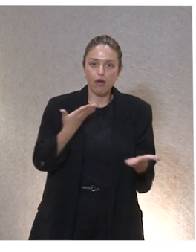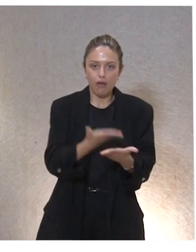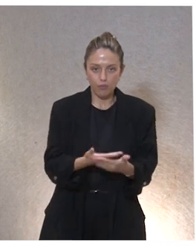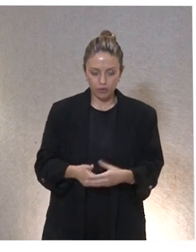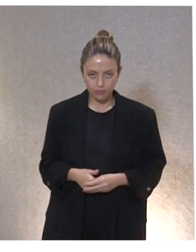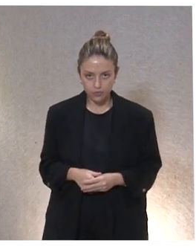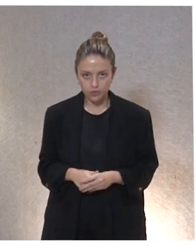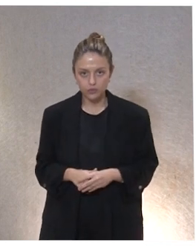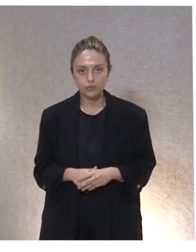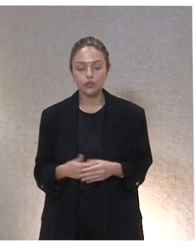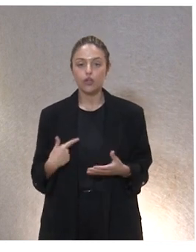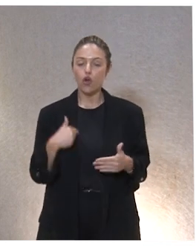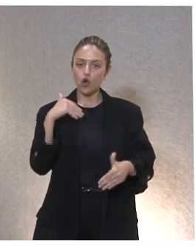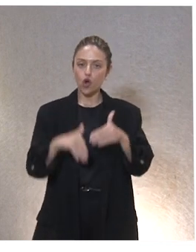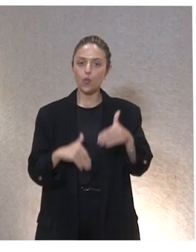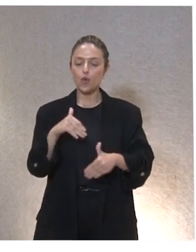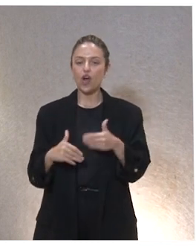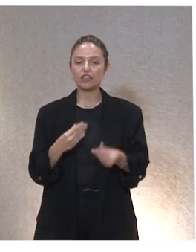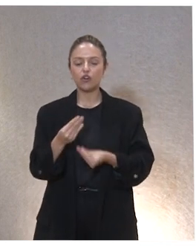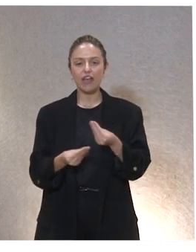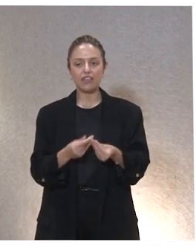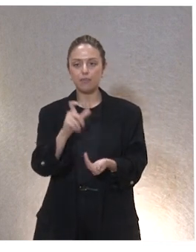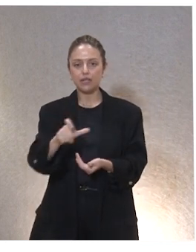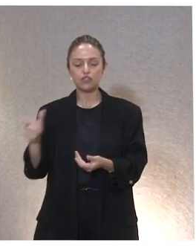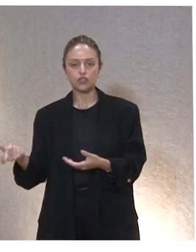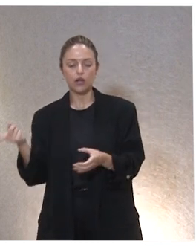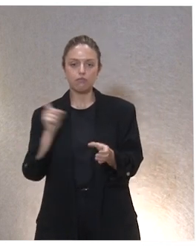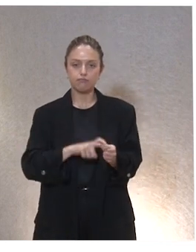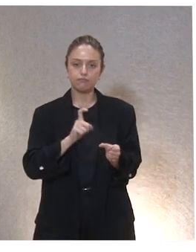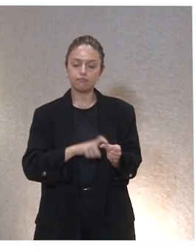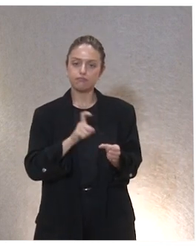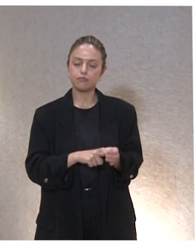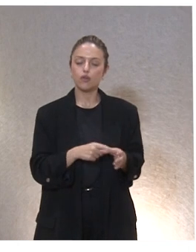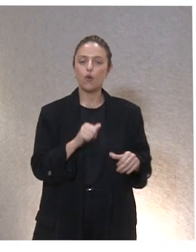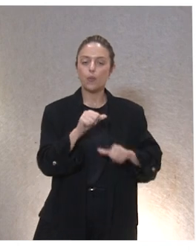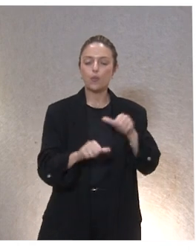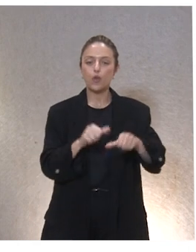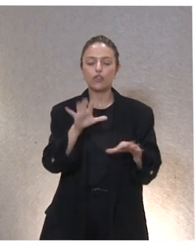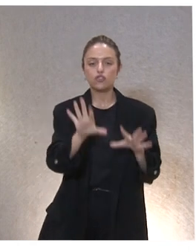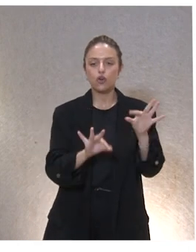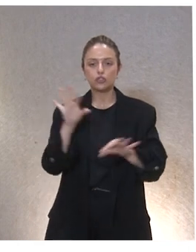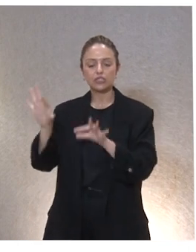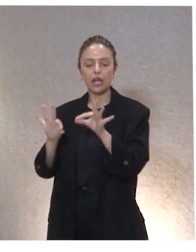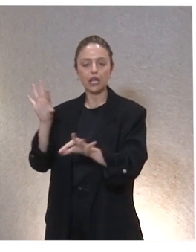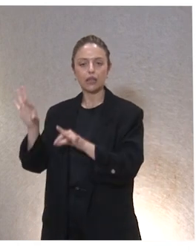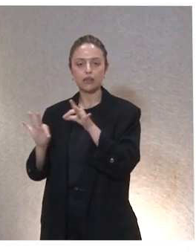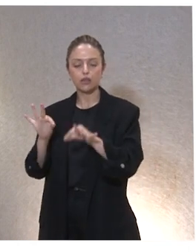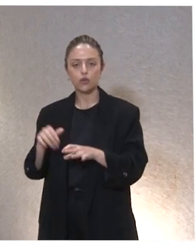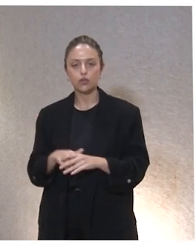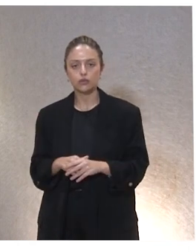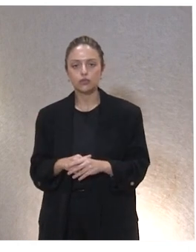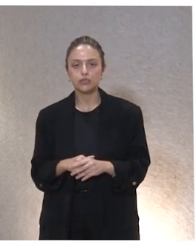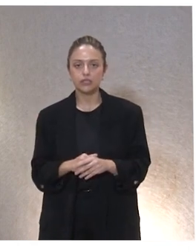se hace una convocatoria, la gente se presenta, se hace el proceso de selección, pues tales personas y